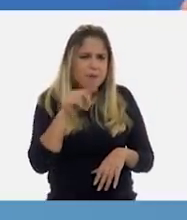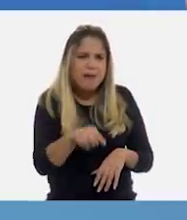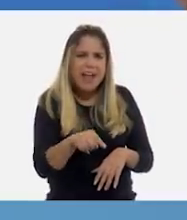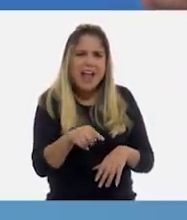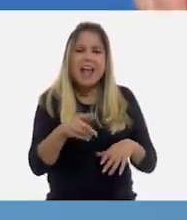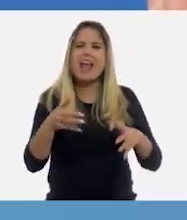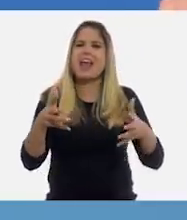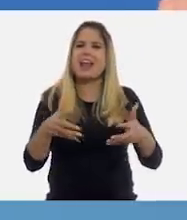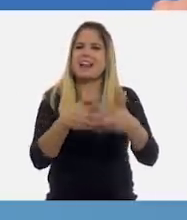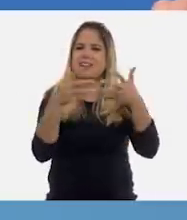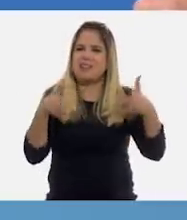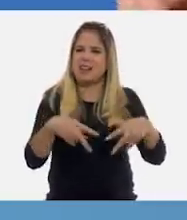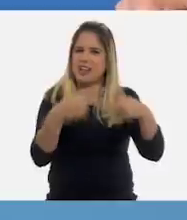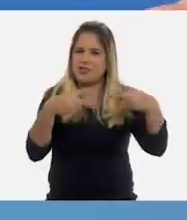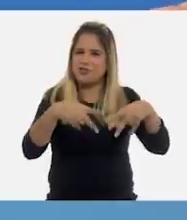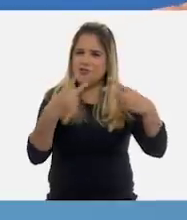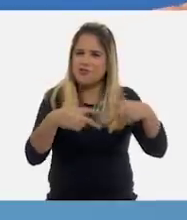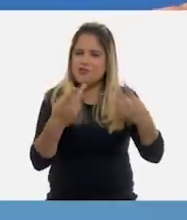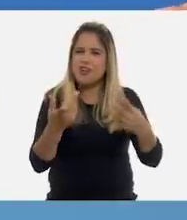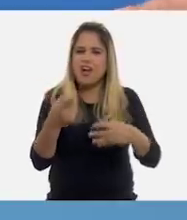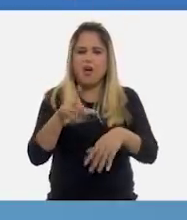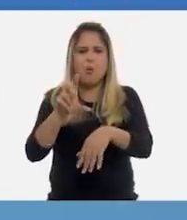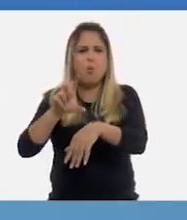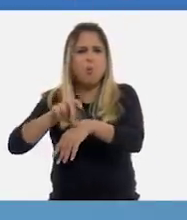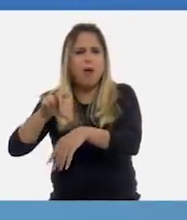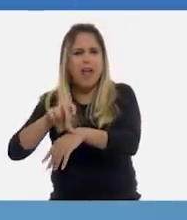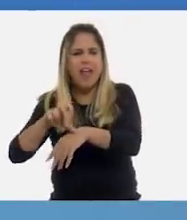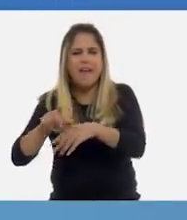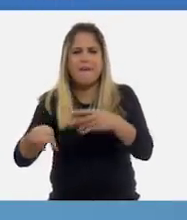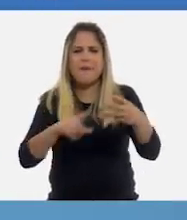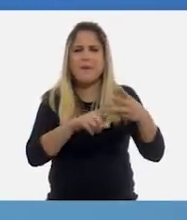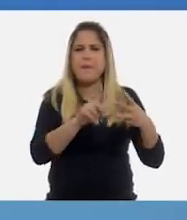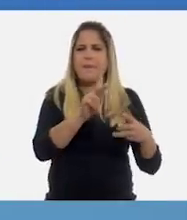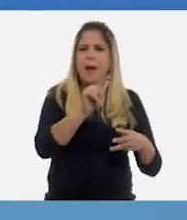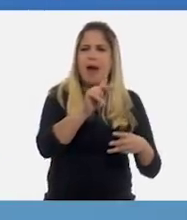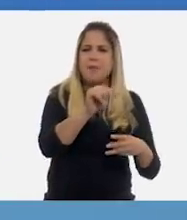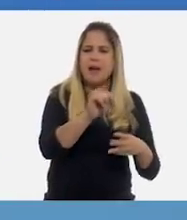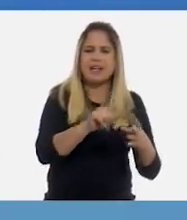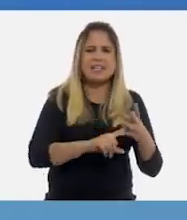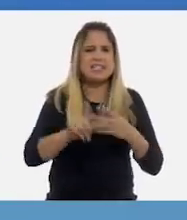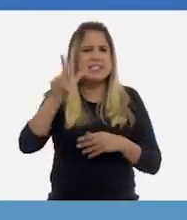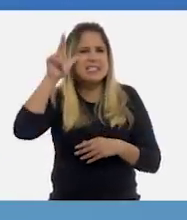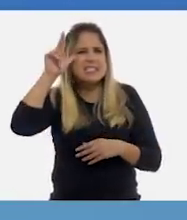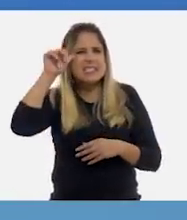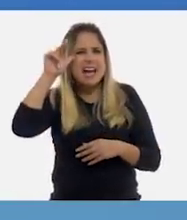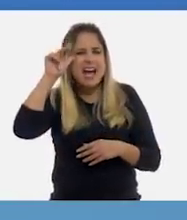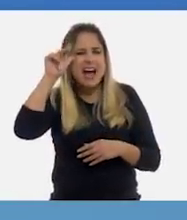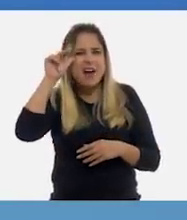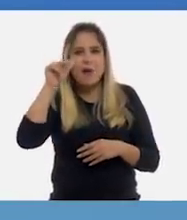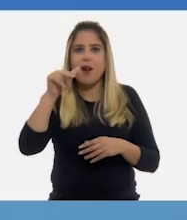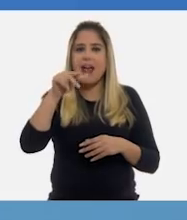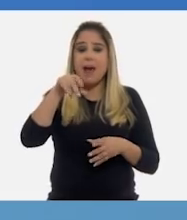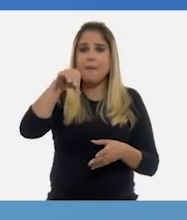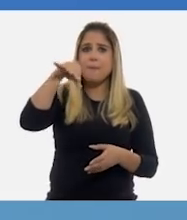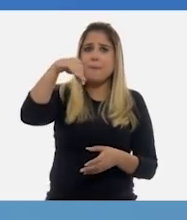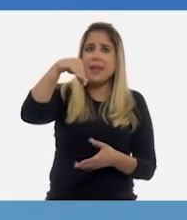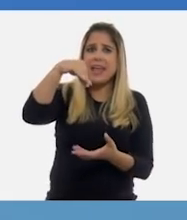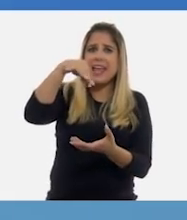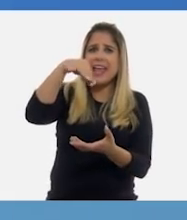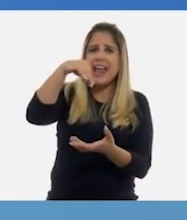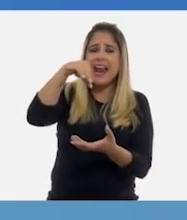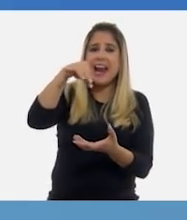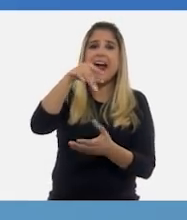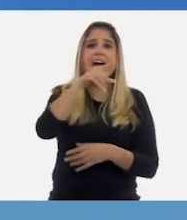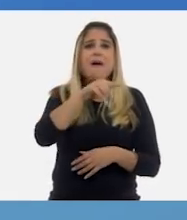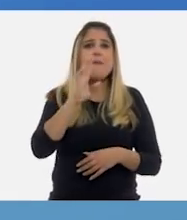lechuga, unos huevos, papas, zanahorias. ¡Uy, una pera! ¡Qué rico! También